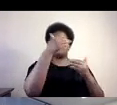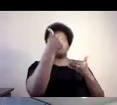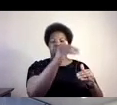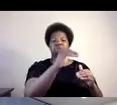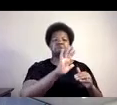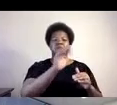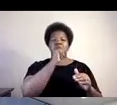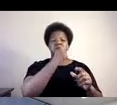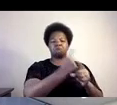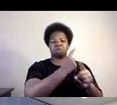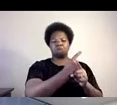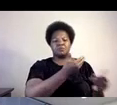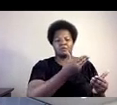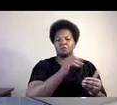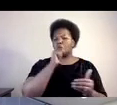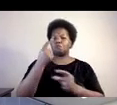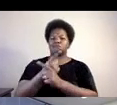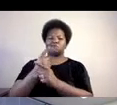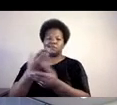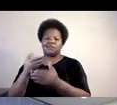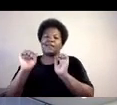tradicional o de una forma no tradicional.